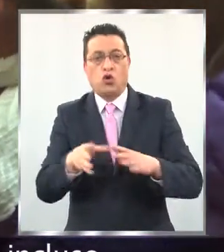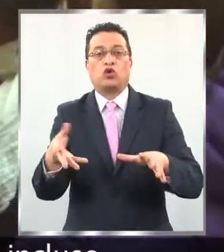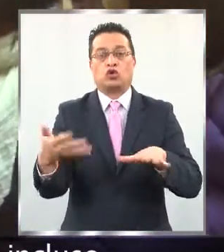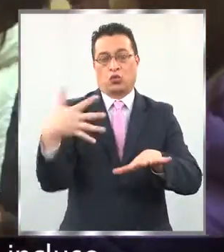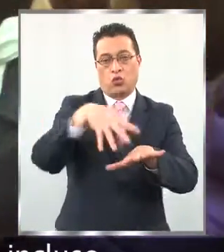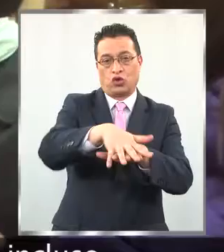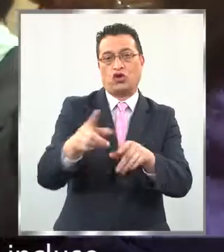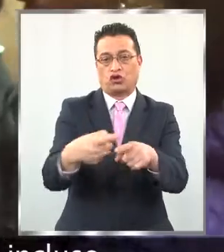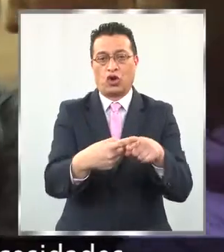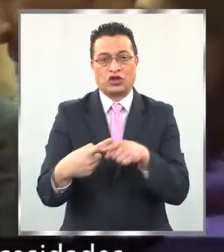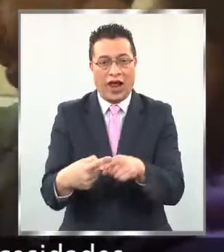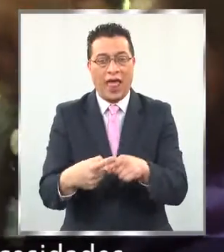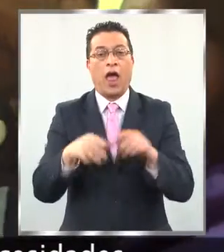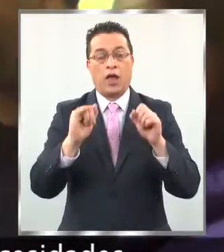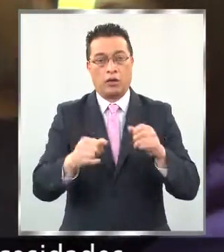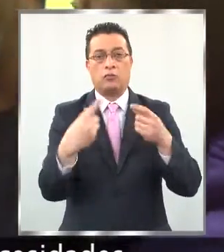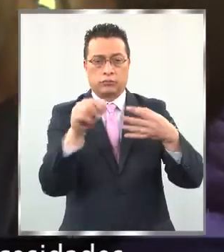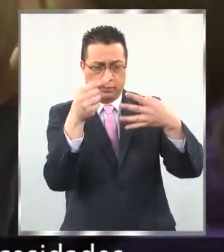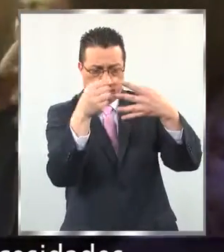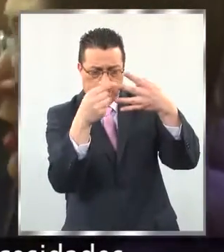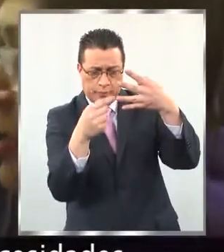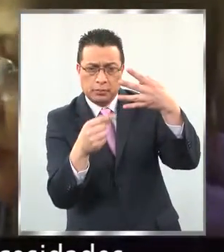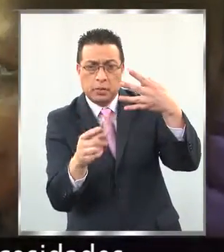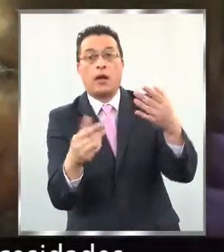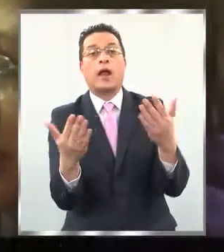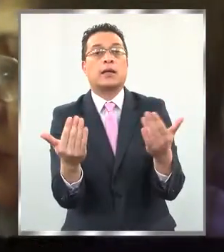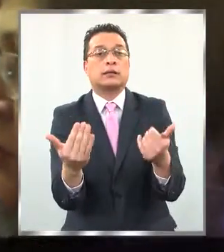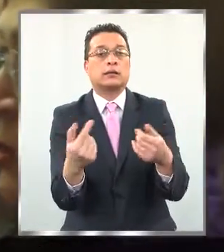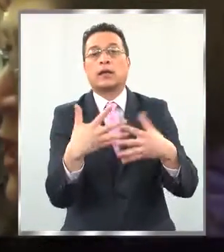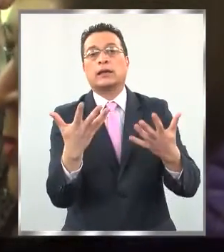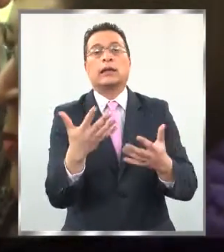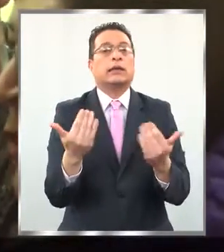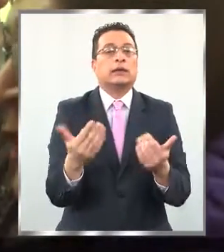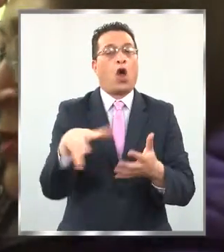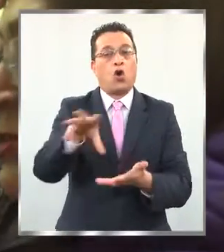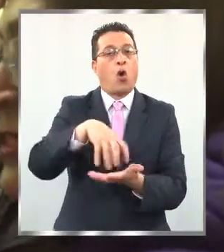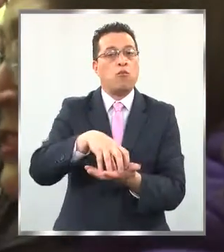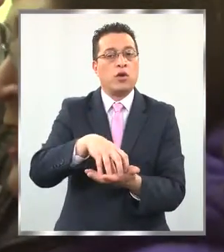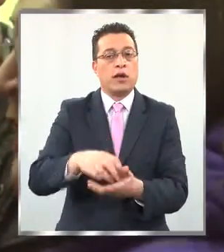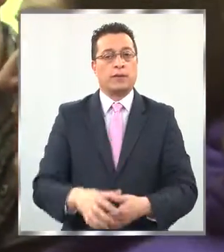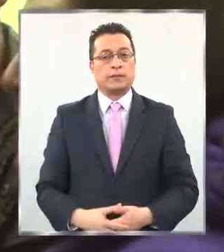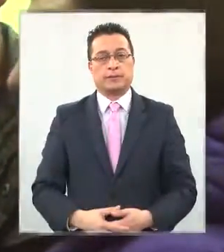social, pudiendo incluso confeccionar un catastro de necesidades a nivel comunal.